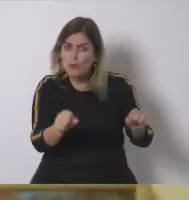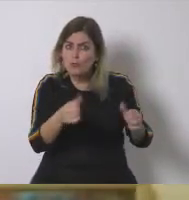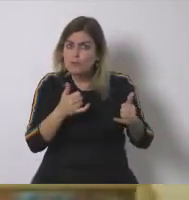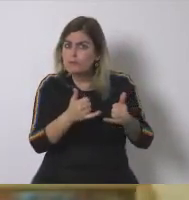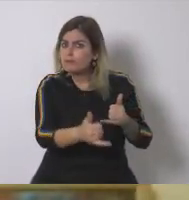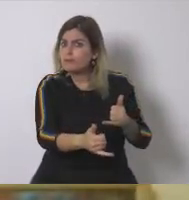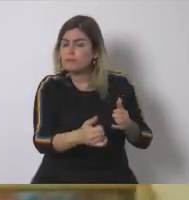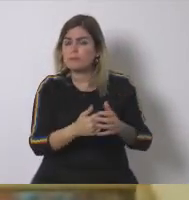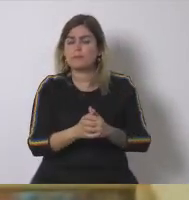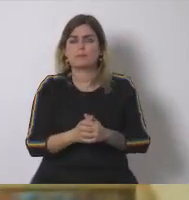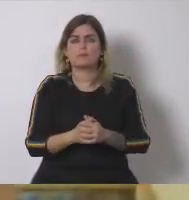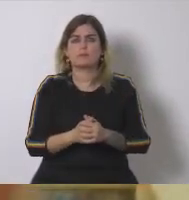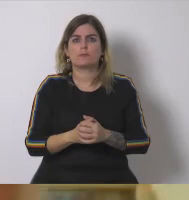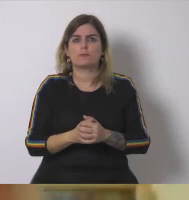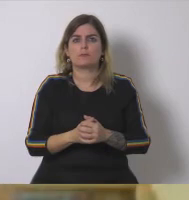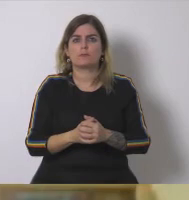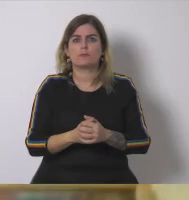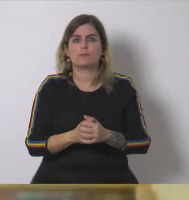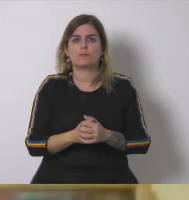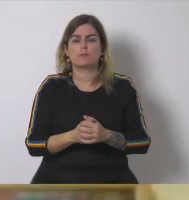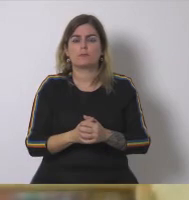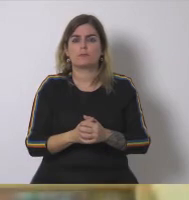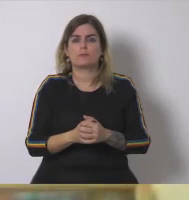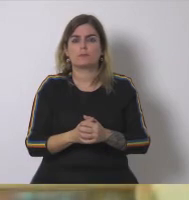que sabemos que no funciona